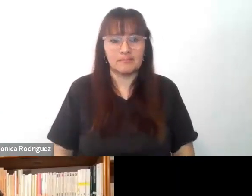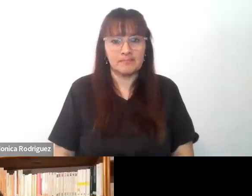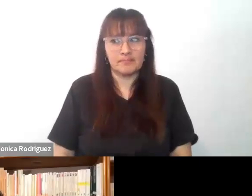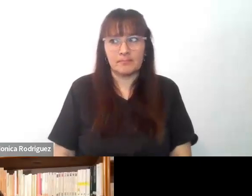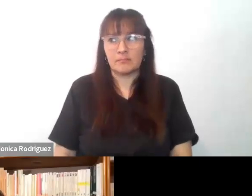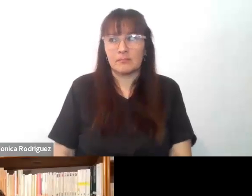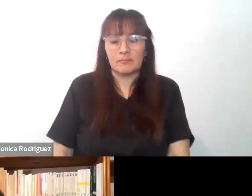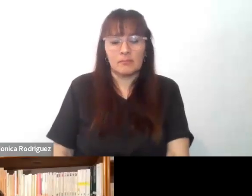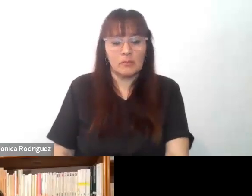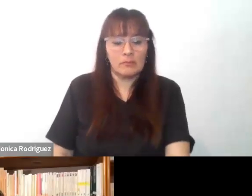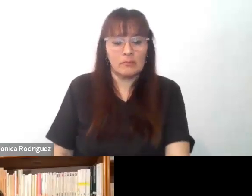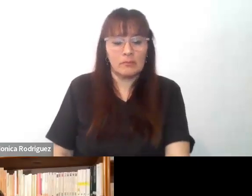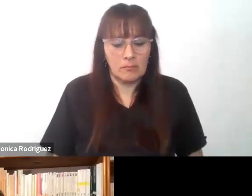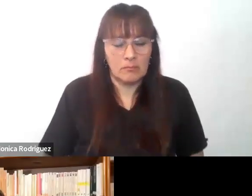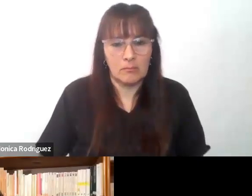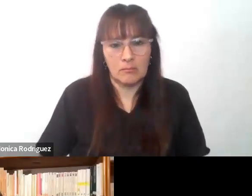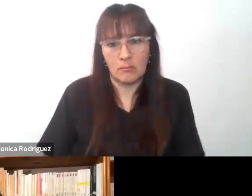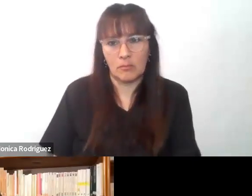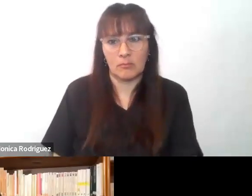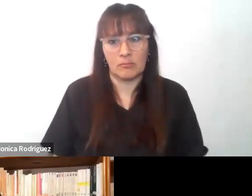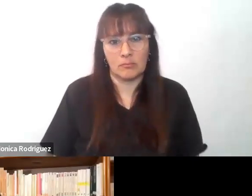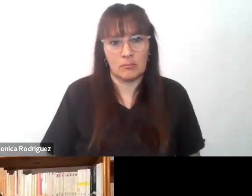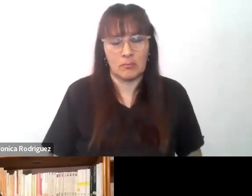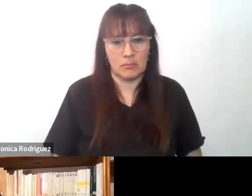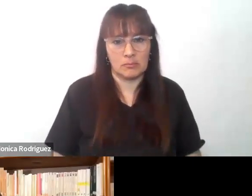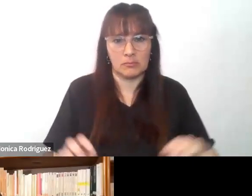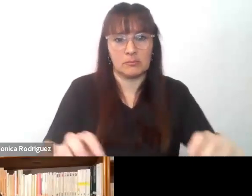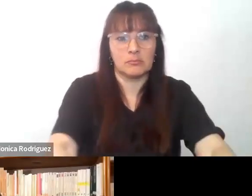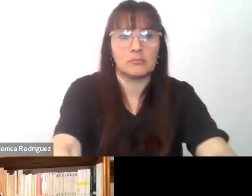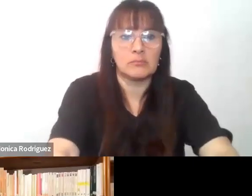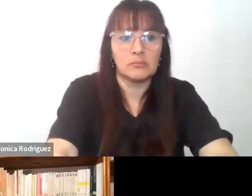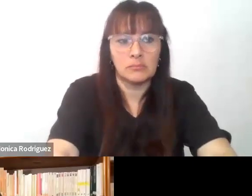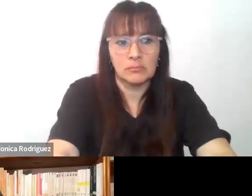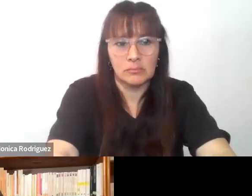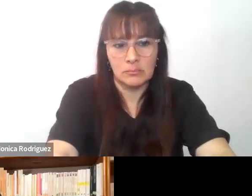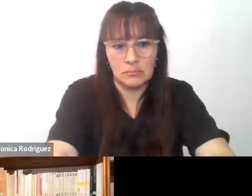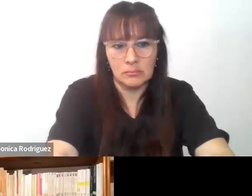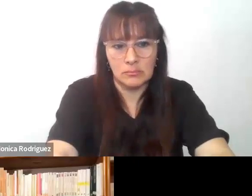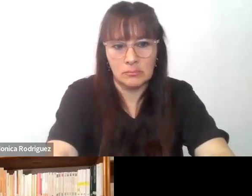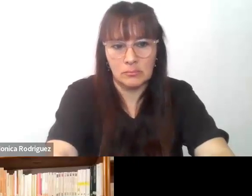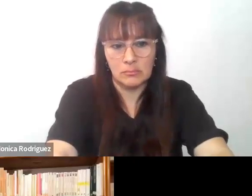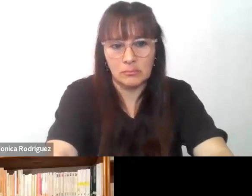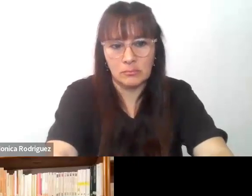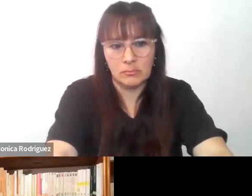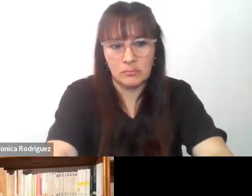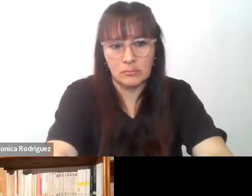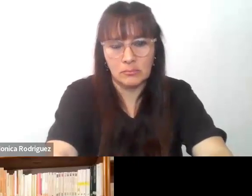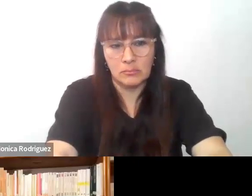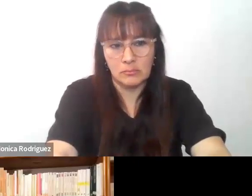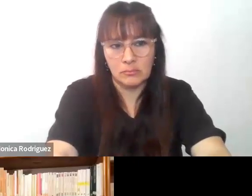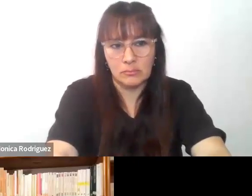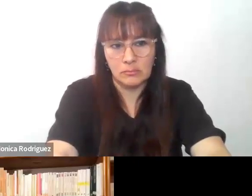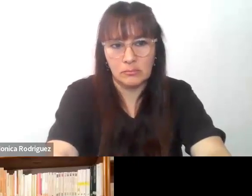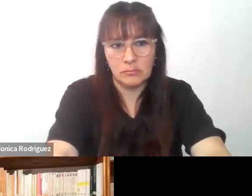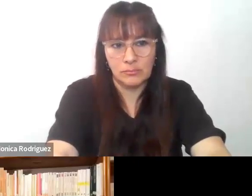damos cuenta de que comenzó, si quieren, su uso comenzó en los años 70.